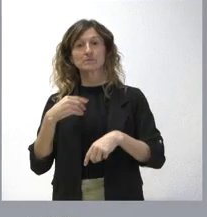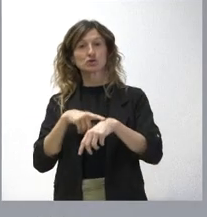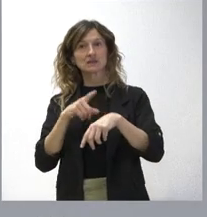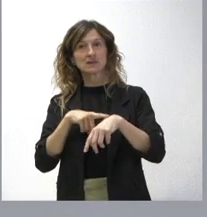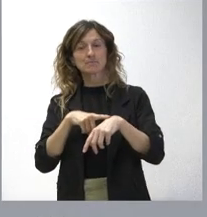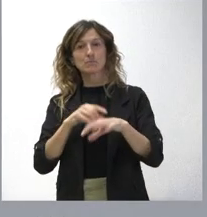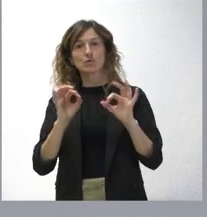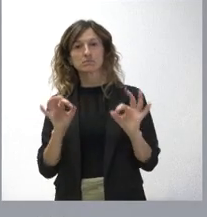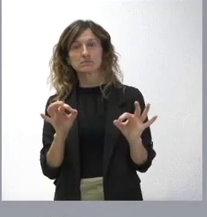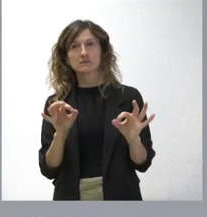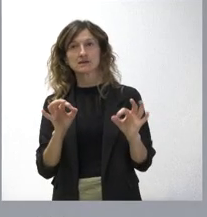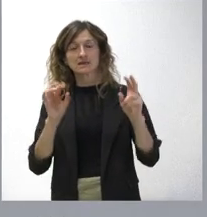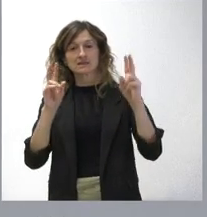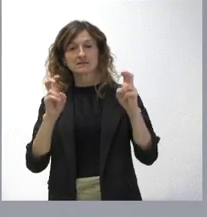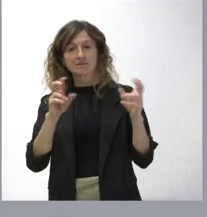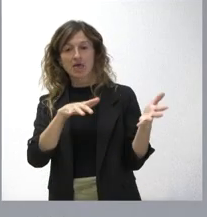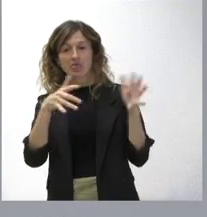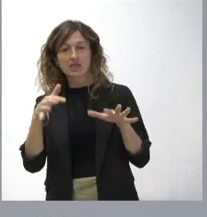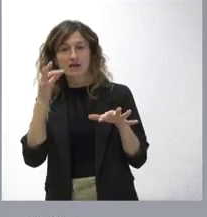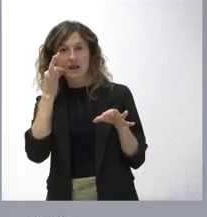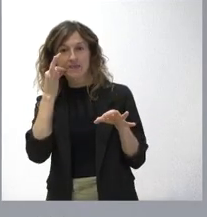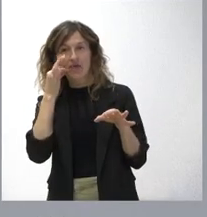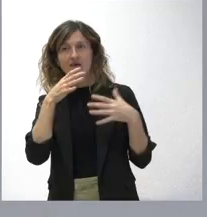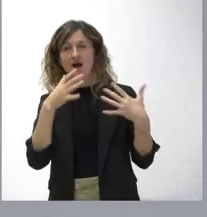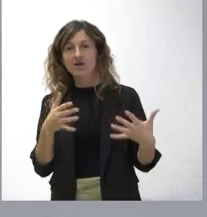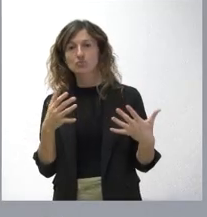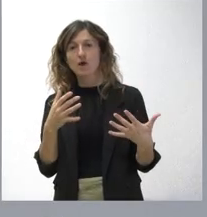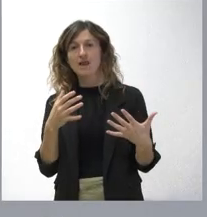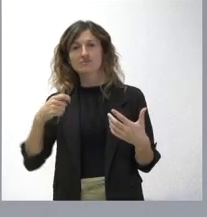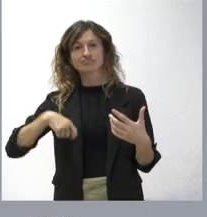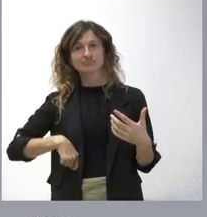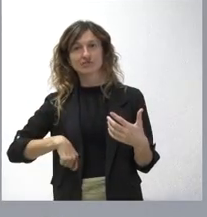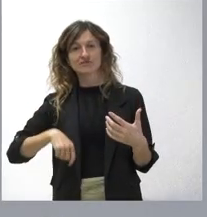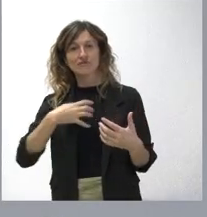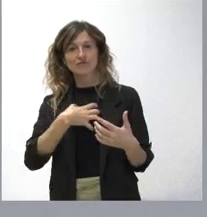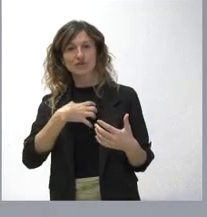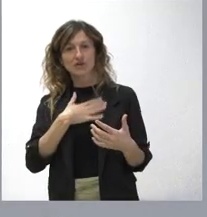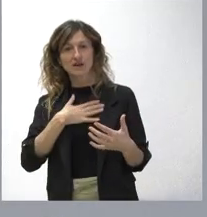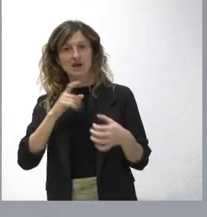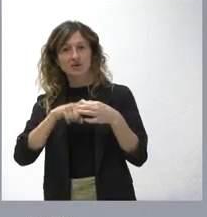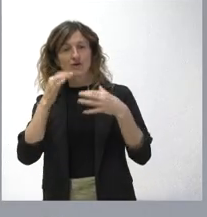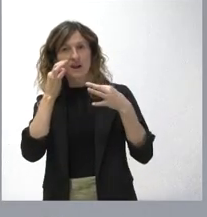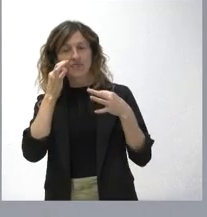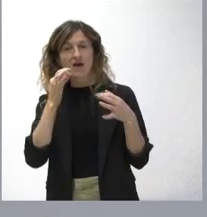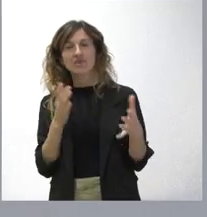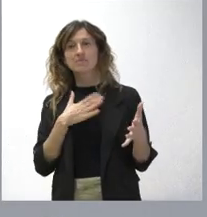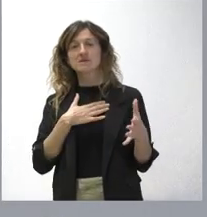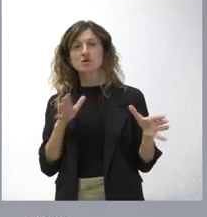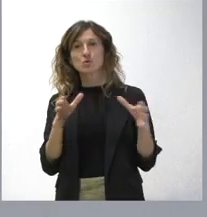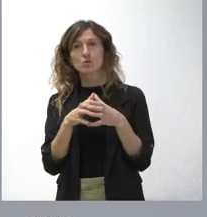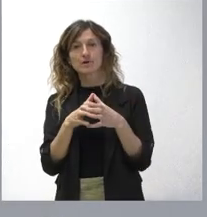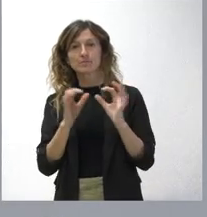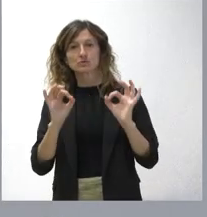completamente anclada en la realidad actual del personal que tenemos, de nuestros funcionarios, de nuestros cuerpos y